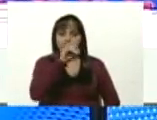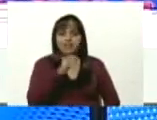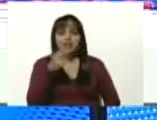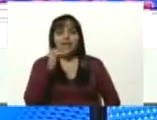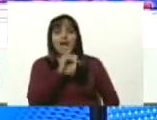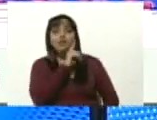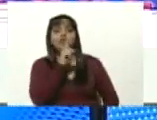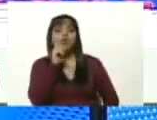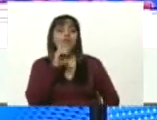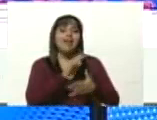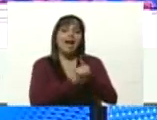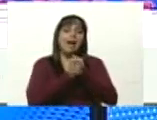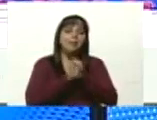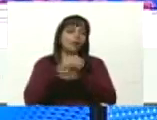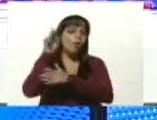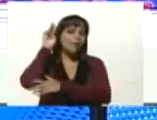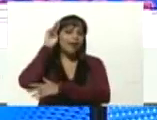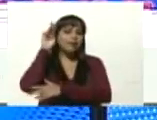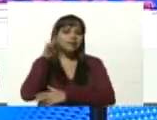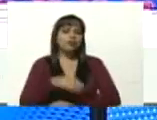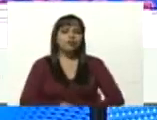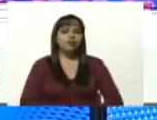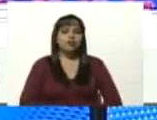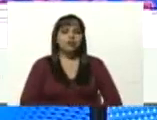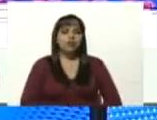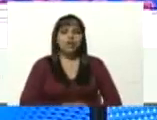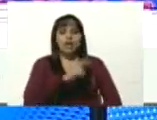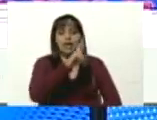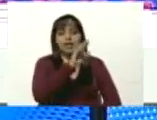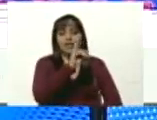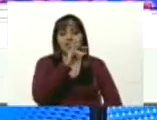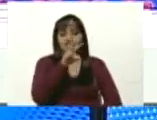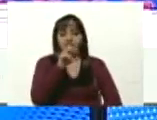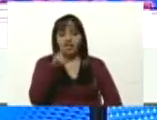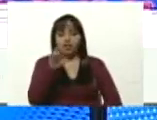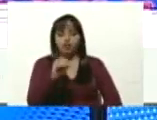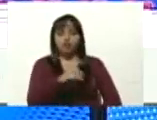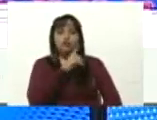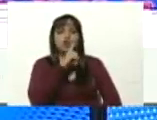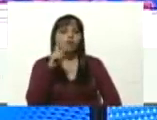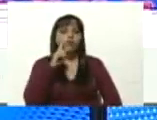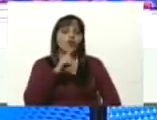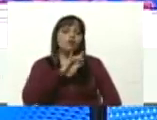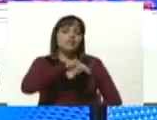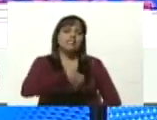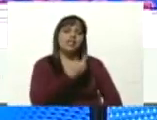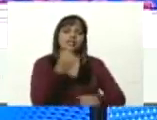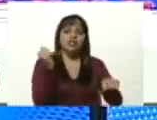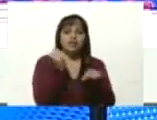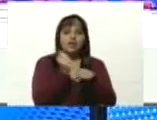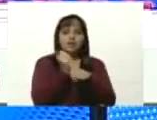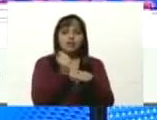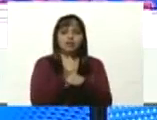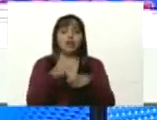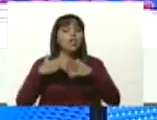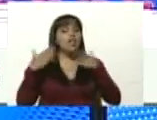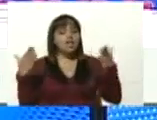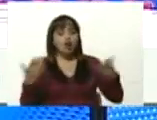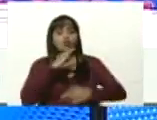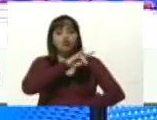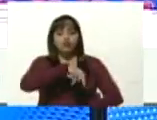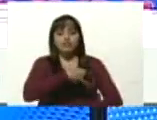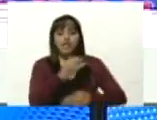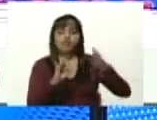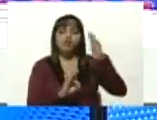gran amigo nuestro gran compañero Jesús Rivero la universidad de los trabajadores Jesús Rivero otra gran universidad fundada en